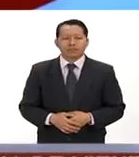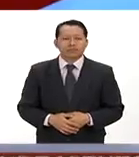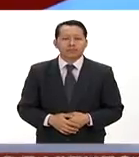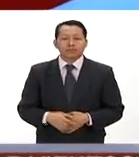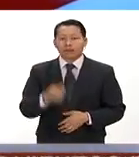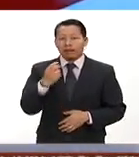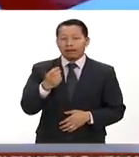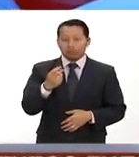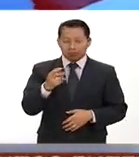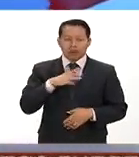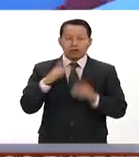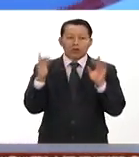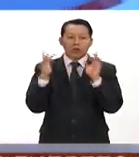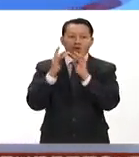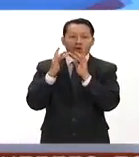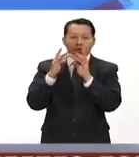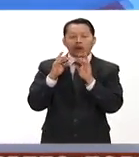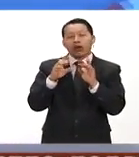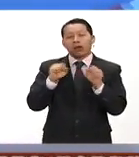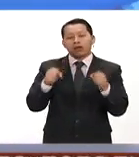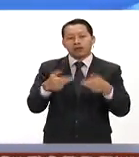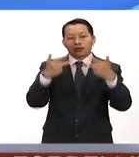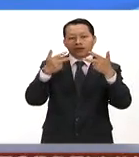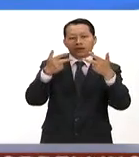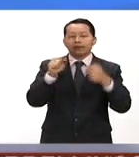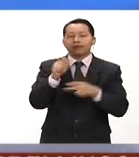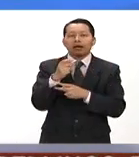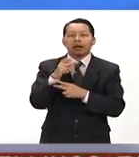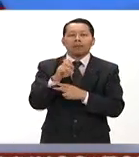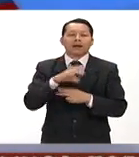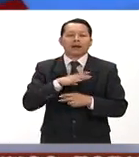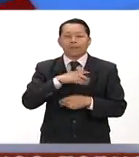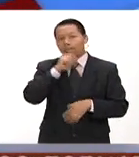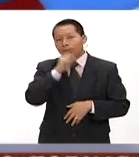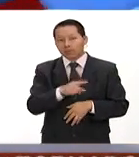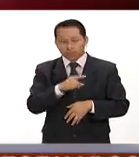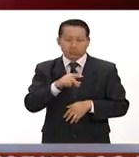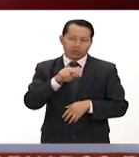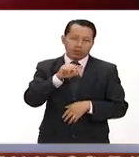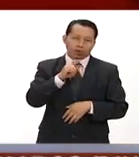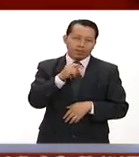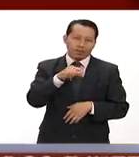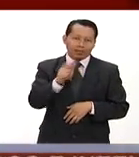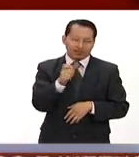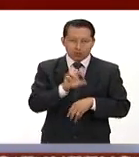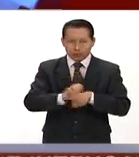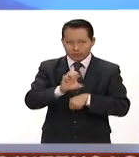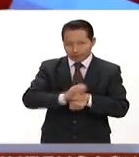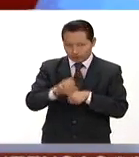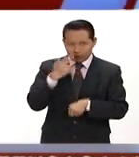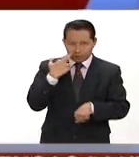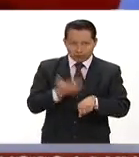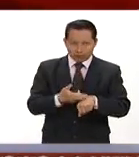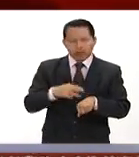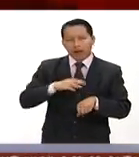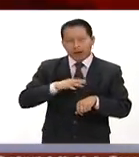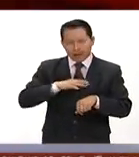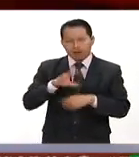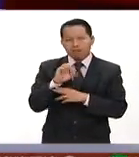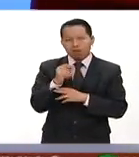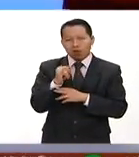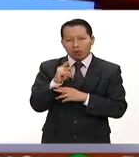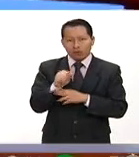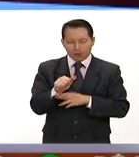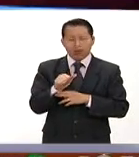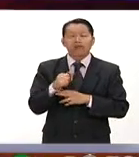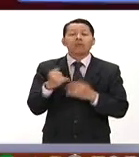Precisamente nos enlazamos vía Skype con Edelmiro Franco el ex corresponsal de Notimex colombiano justamente él se encuentra en Bogotá. Edelmiro